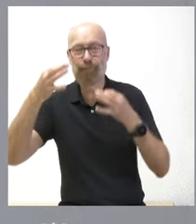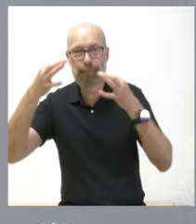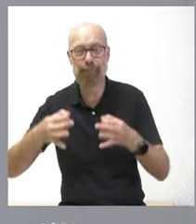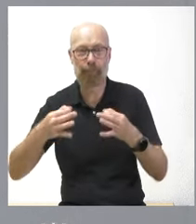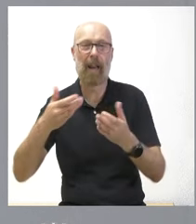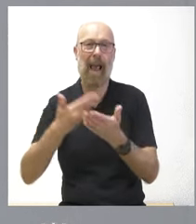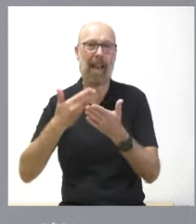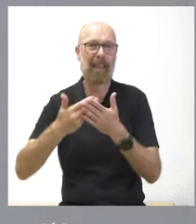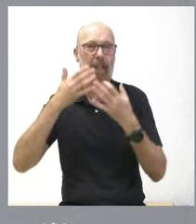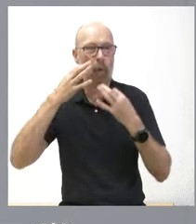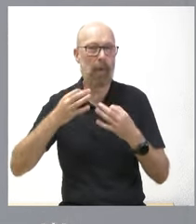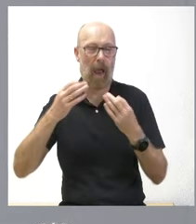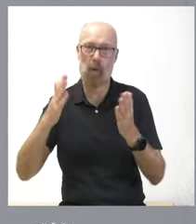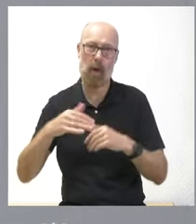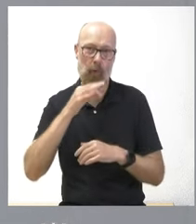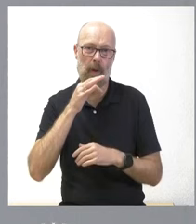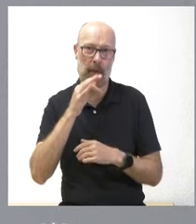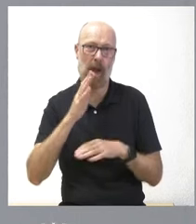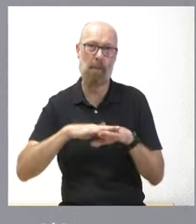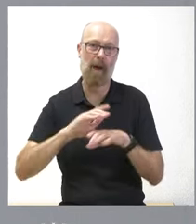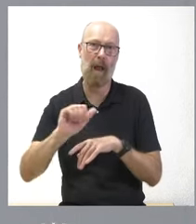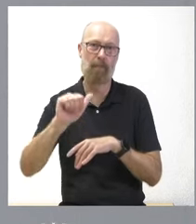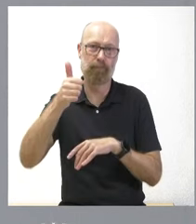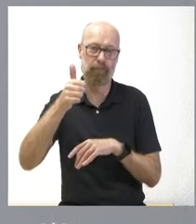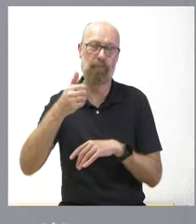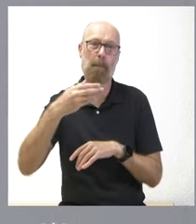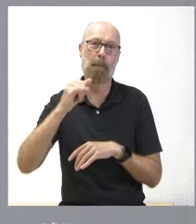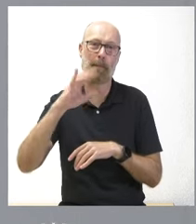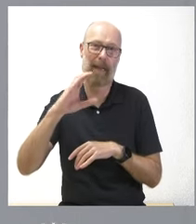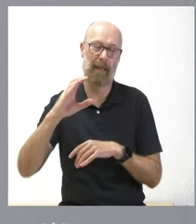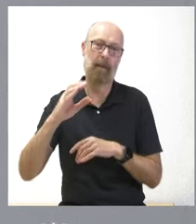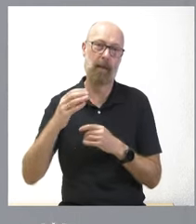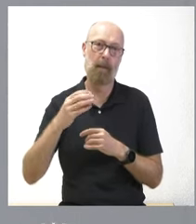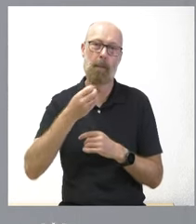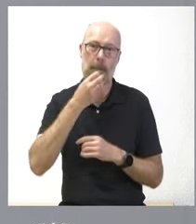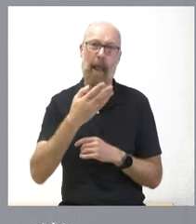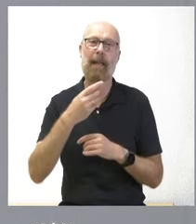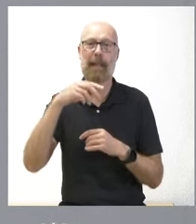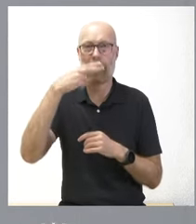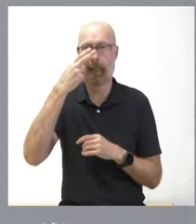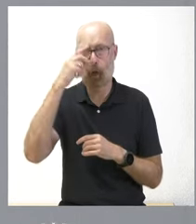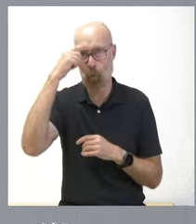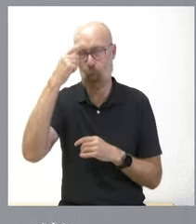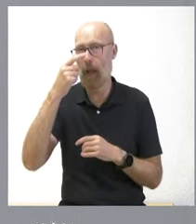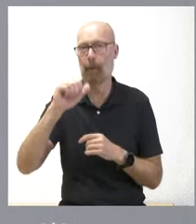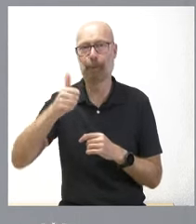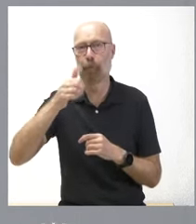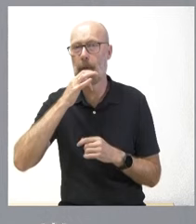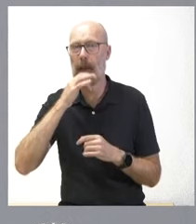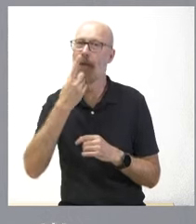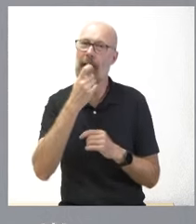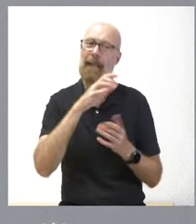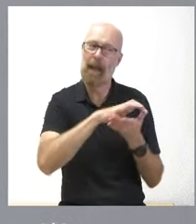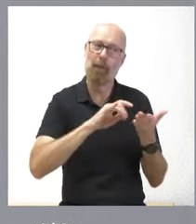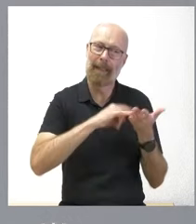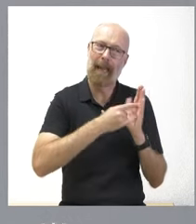garantía con seguridad la oportunidad de ser declaradas BIC y por tanto esta es la cuestión en que estamos en que los informes técnicos tienen que ver esta